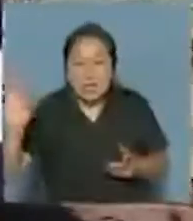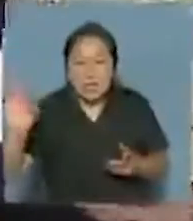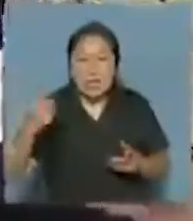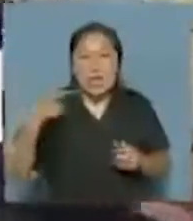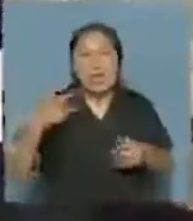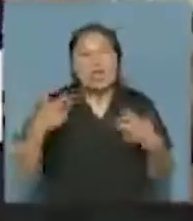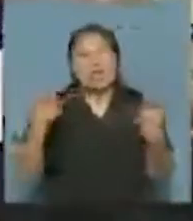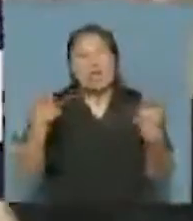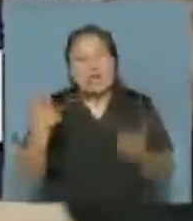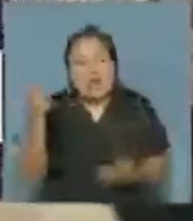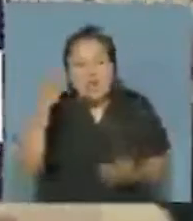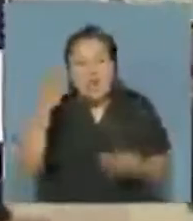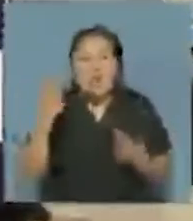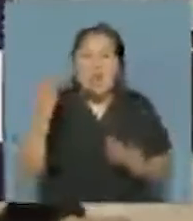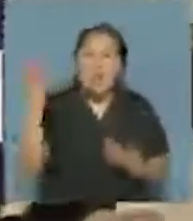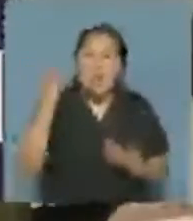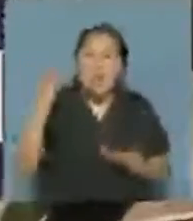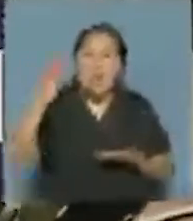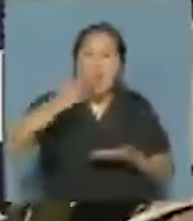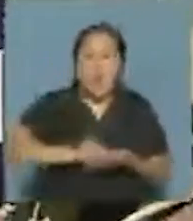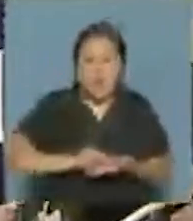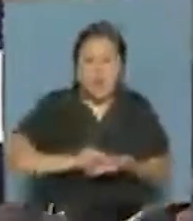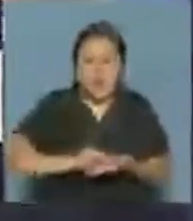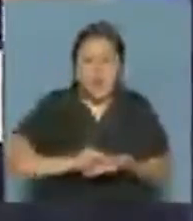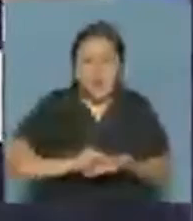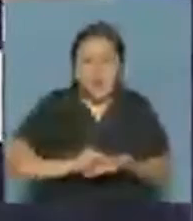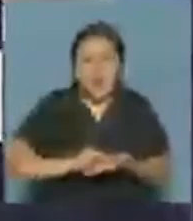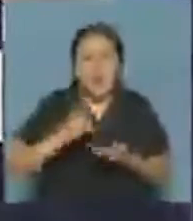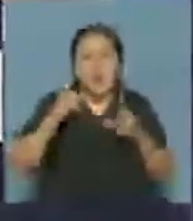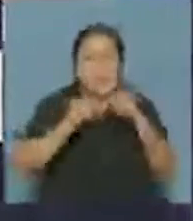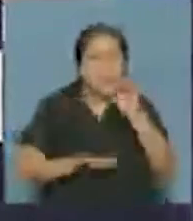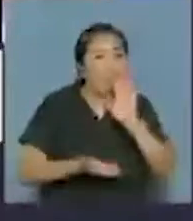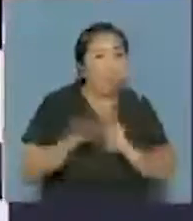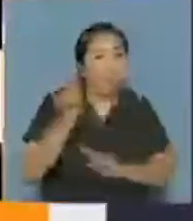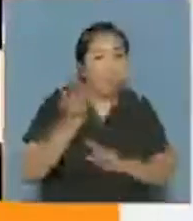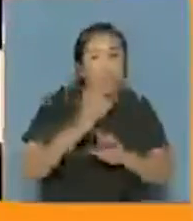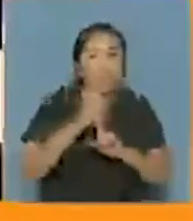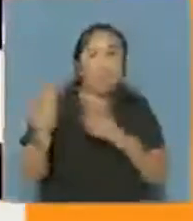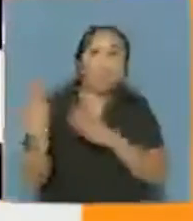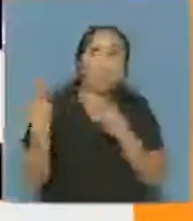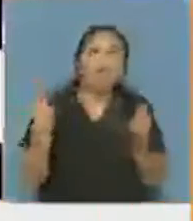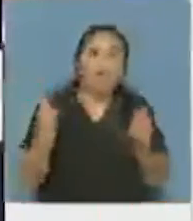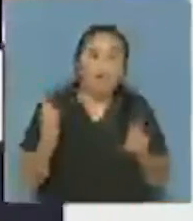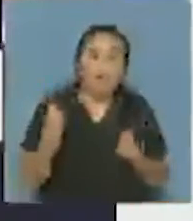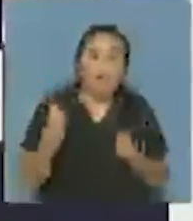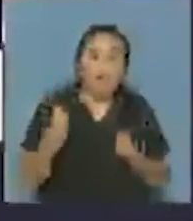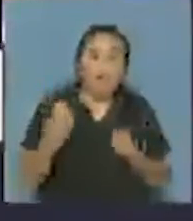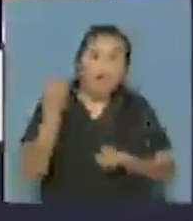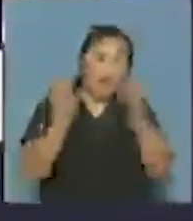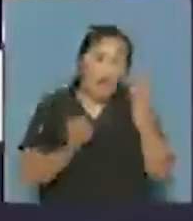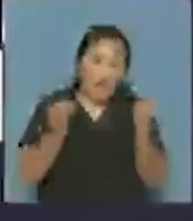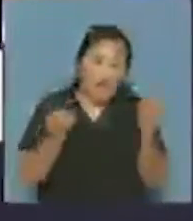hubiera gustado estar por sobre eso, sobre esa cifra, pero nos ayudó la cuestión